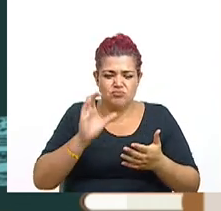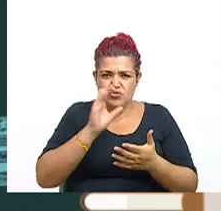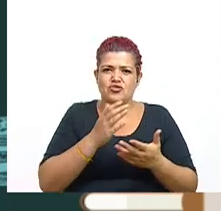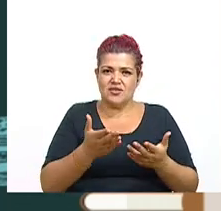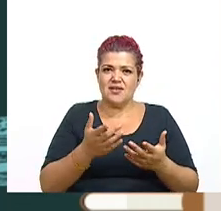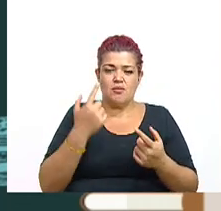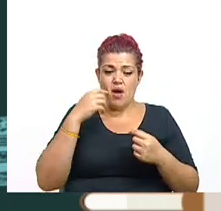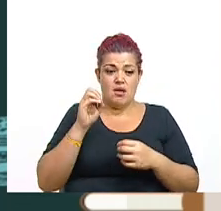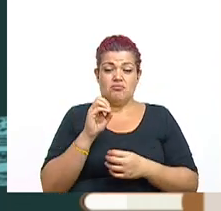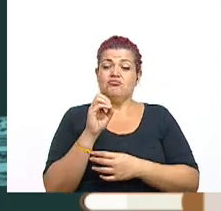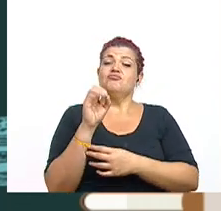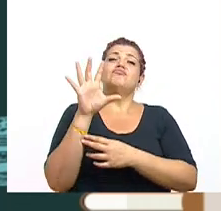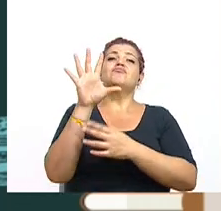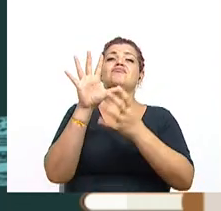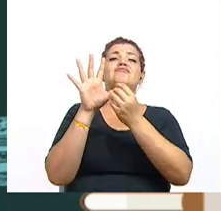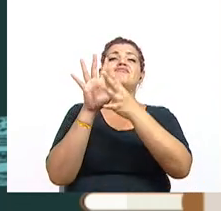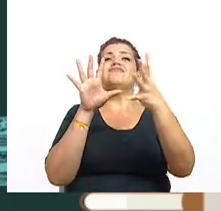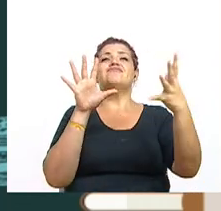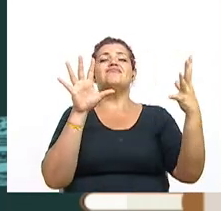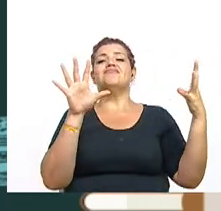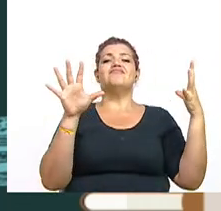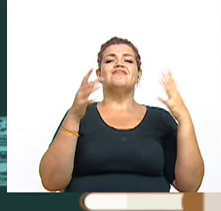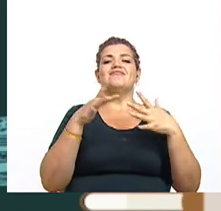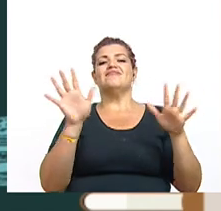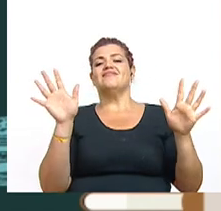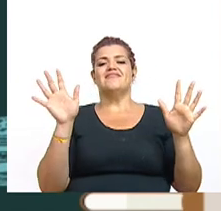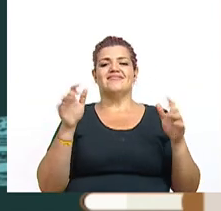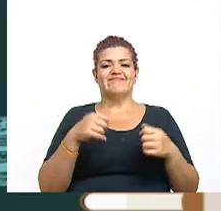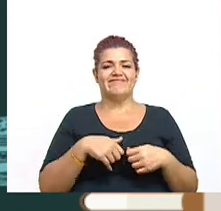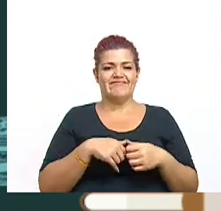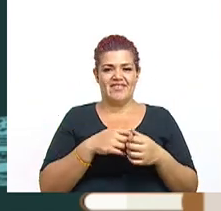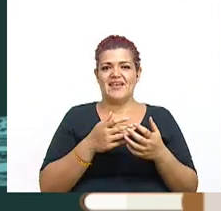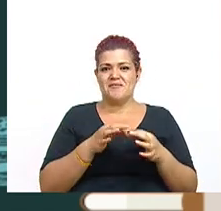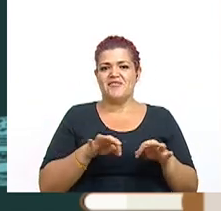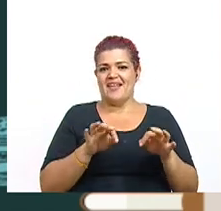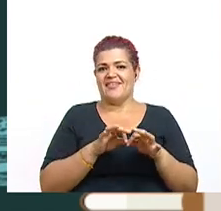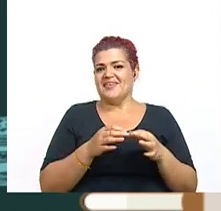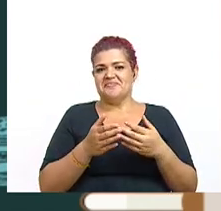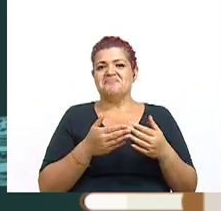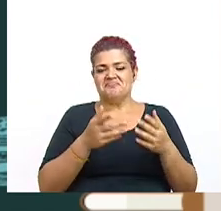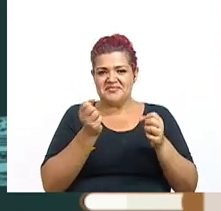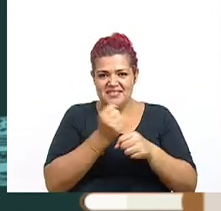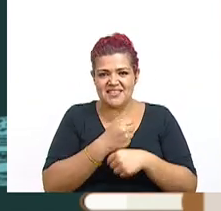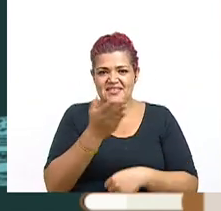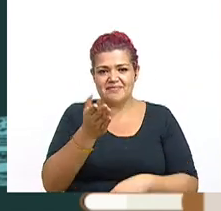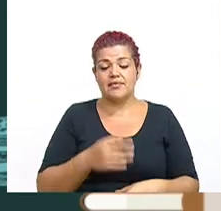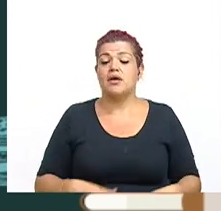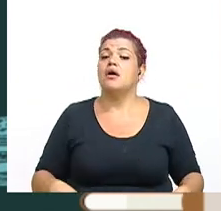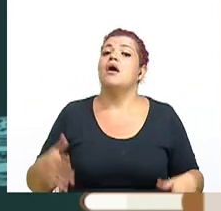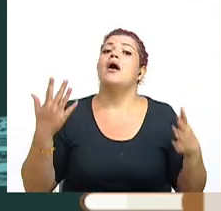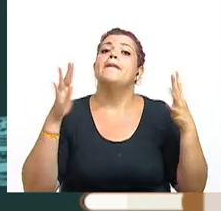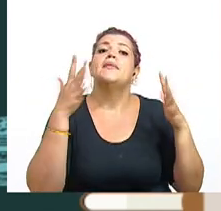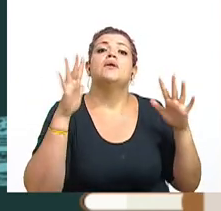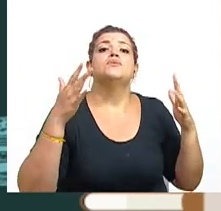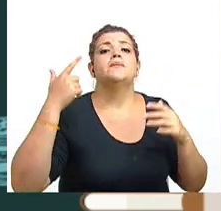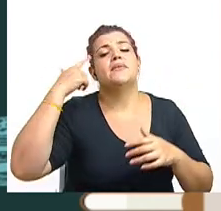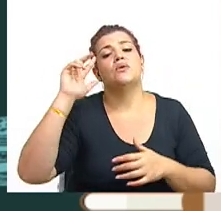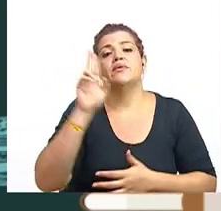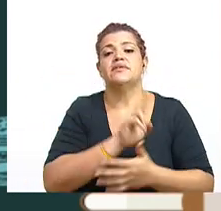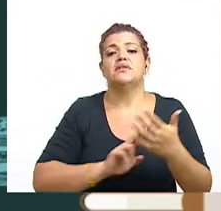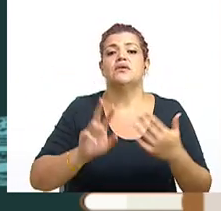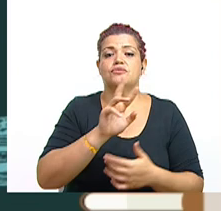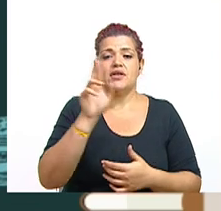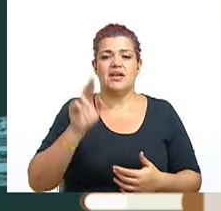brillar como brilla este girasol que traemos hoy. Un aplauso para la Universidad de Costa Rica, para aquellos próceres de los años 40